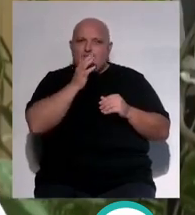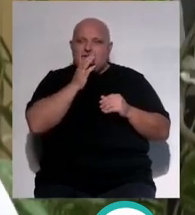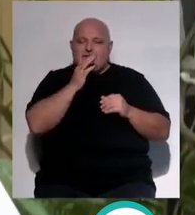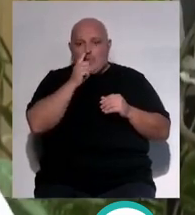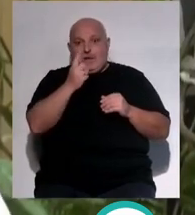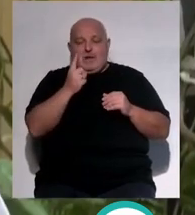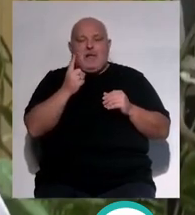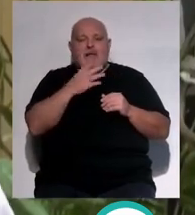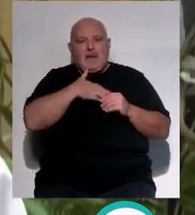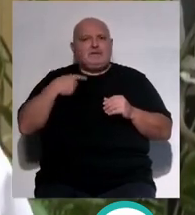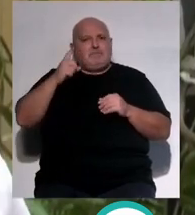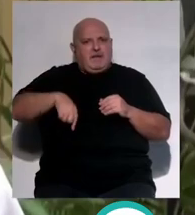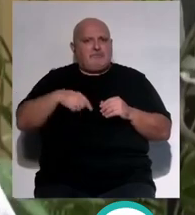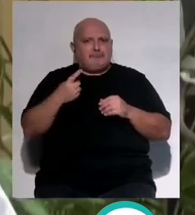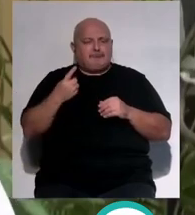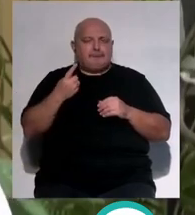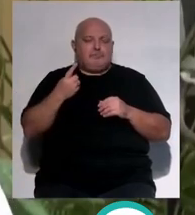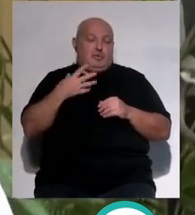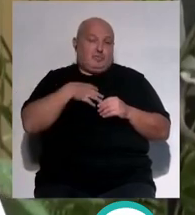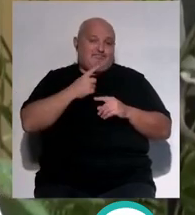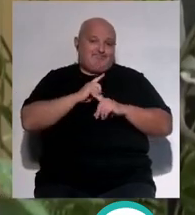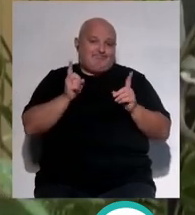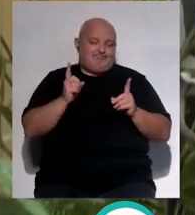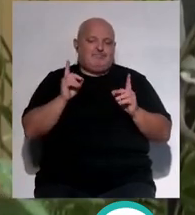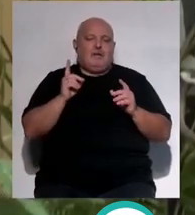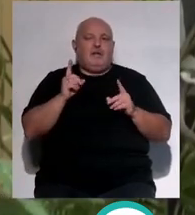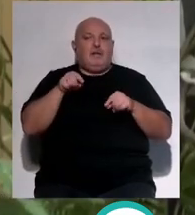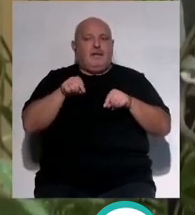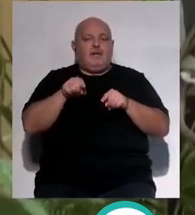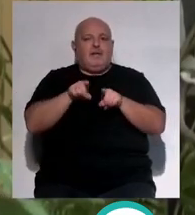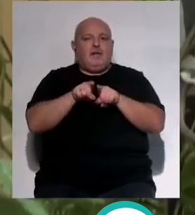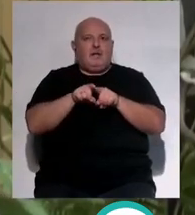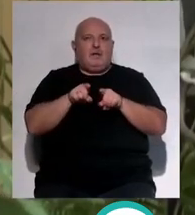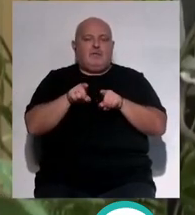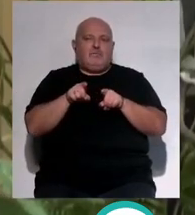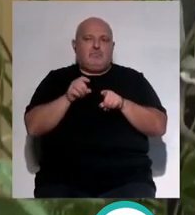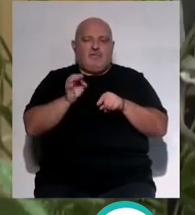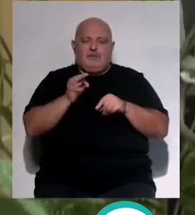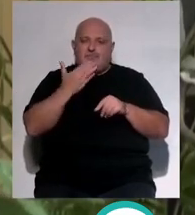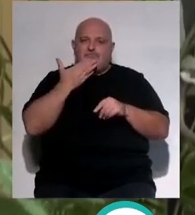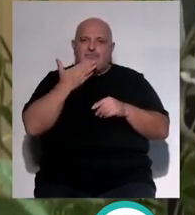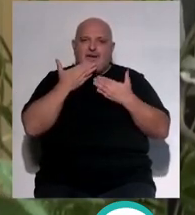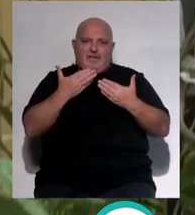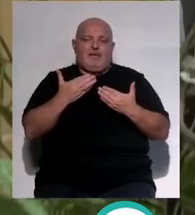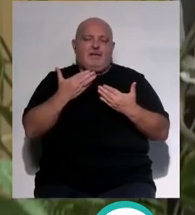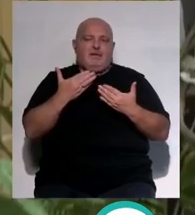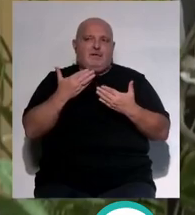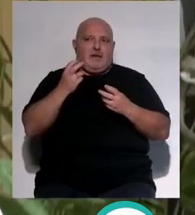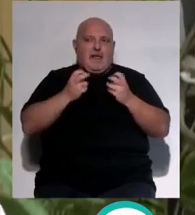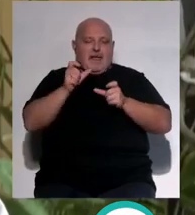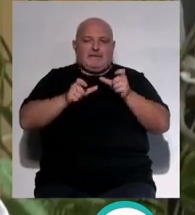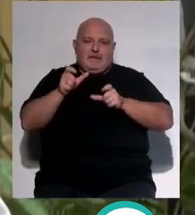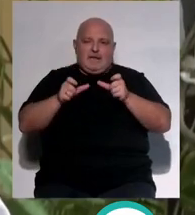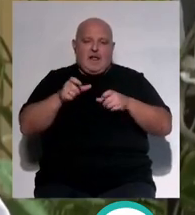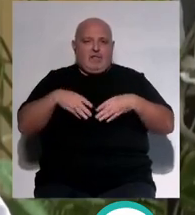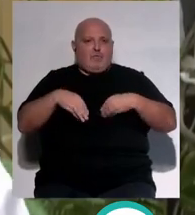ninguna patología, querían ponérsela y no se puede, pero ahí es verdad que tengo que agradecer a toda la población porque sí que